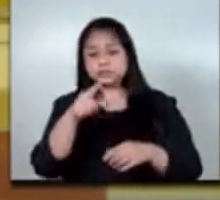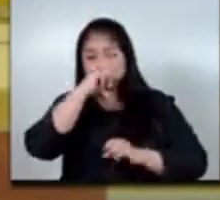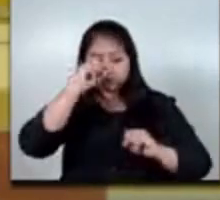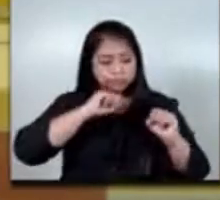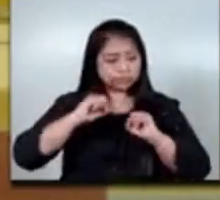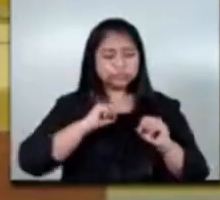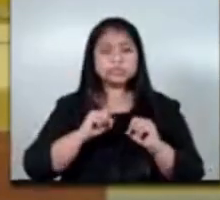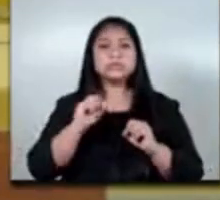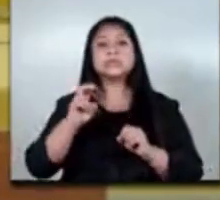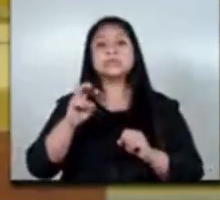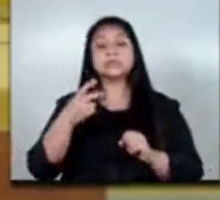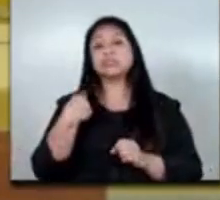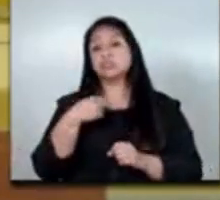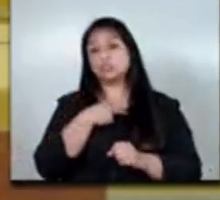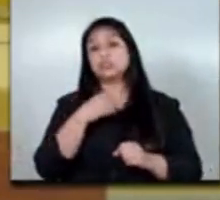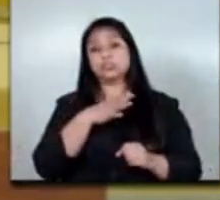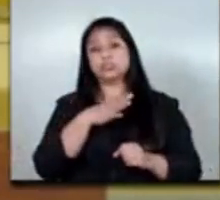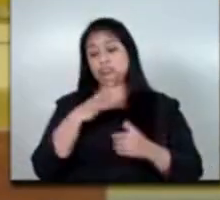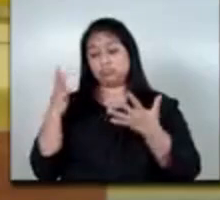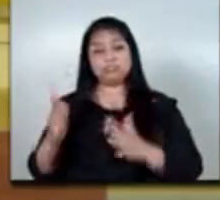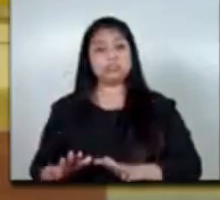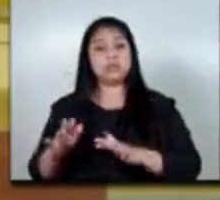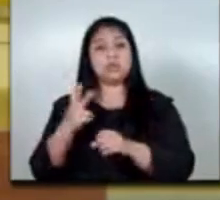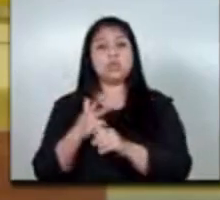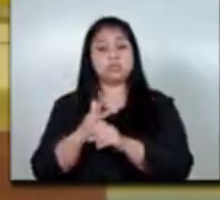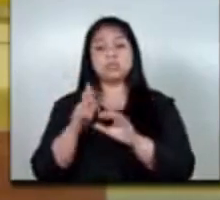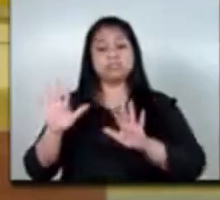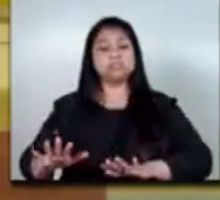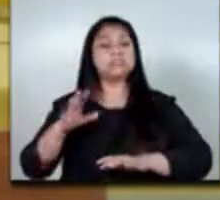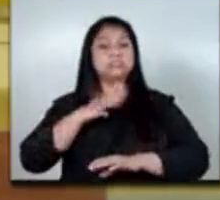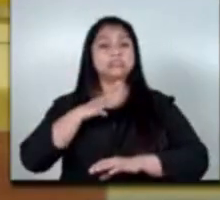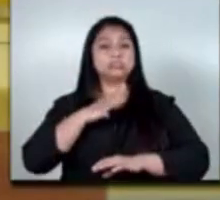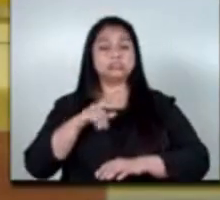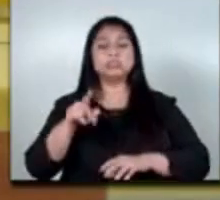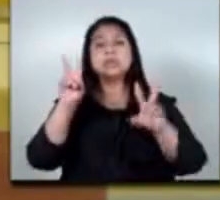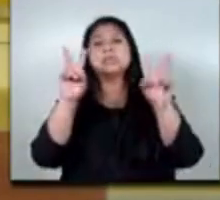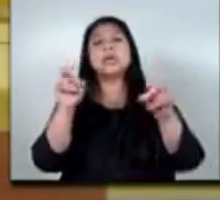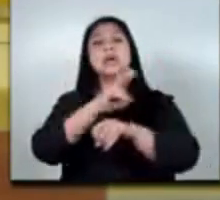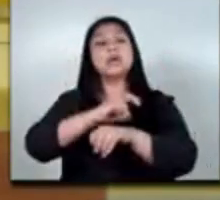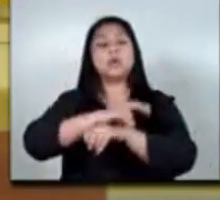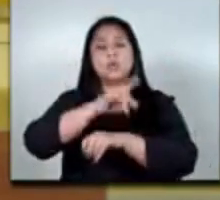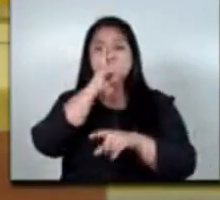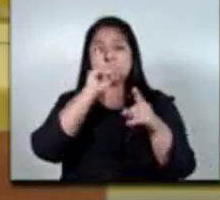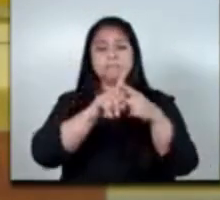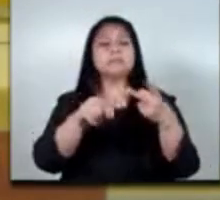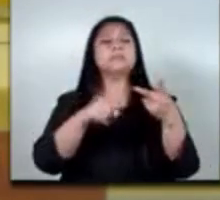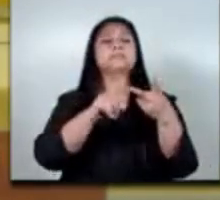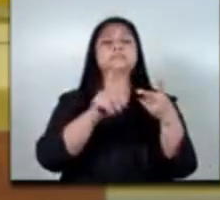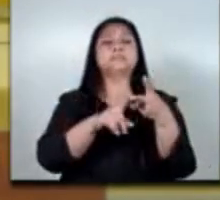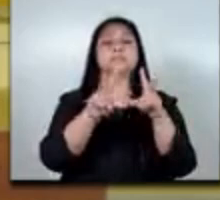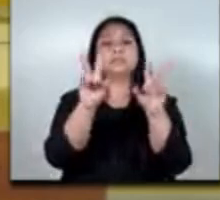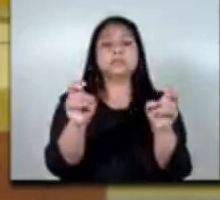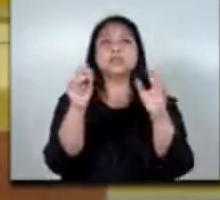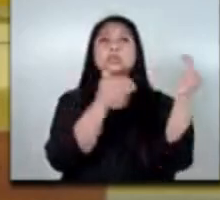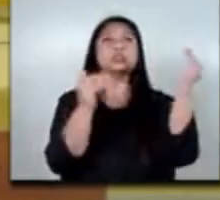y de las cuales nosotros tenemos y no sólo estamos hablando del tema agrícola estamos hablando del tema de la